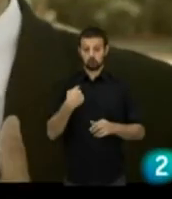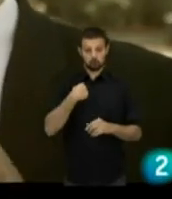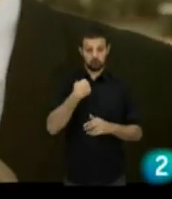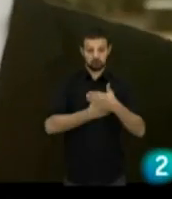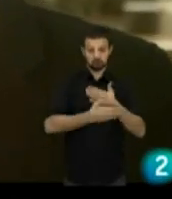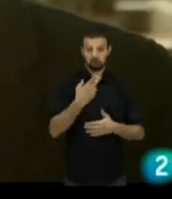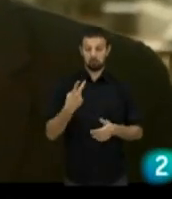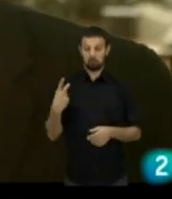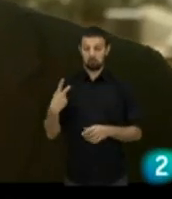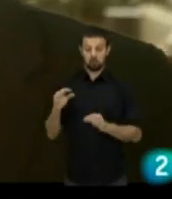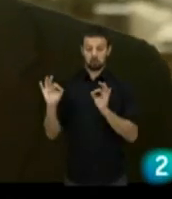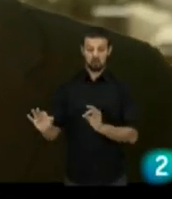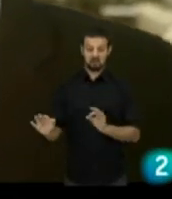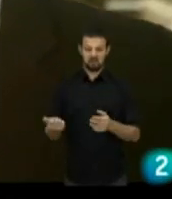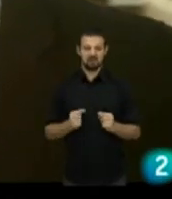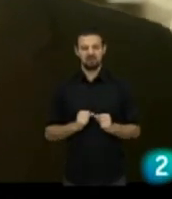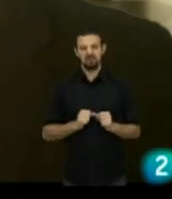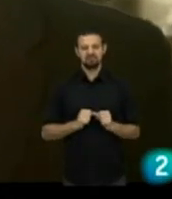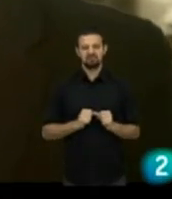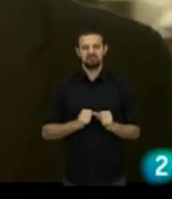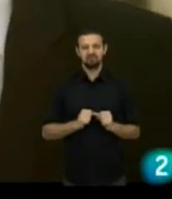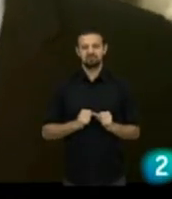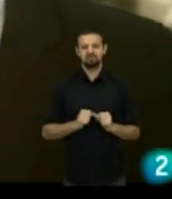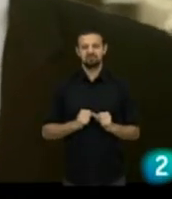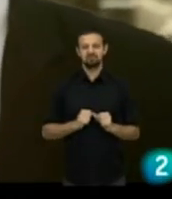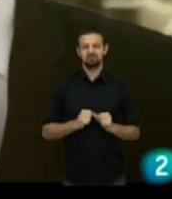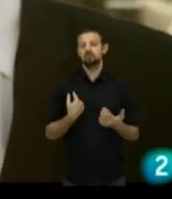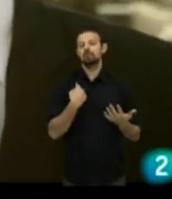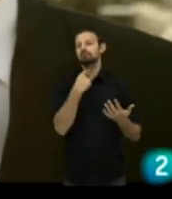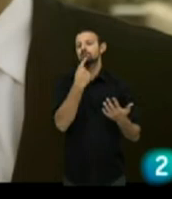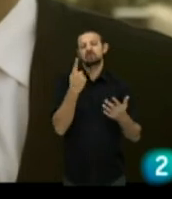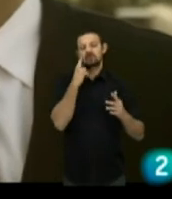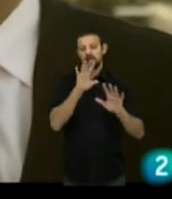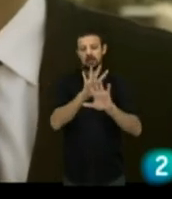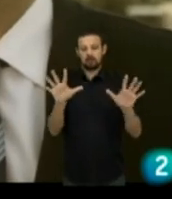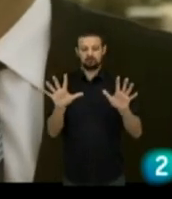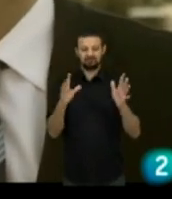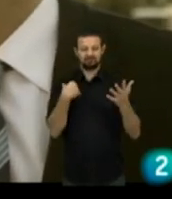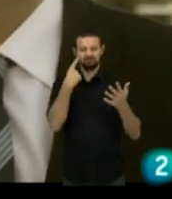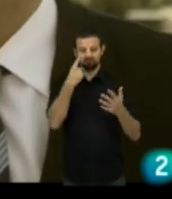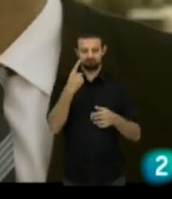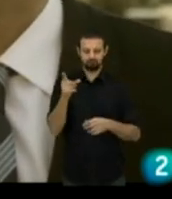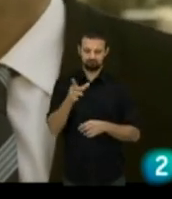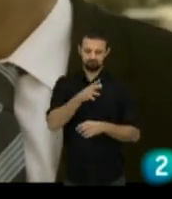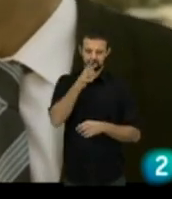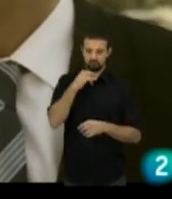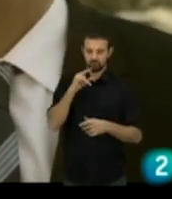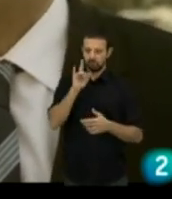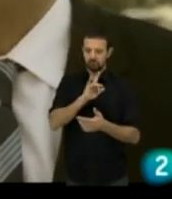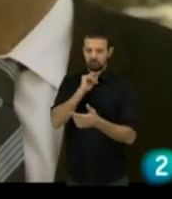discapacitado soy yo como él. Por lo tanto, mire, yo le digo que es digno de admiración,